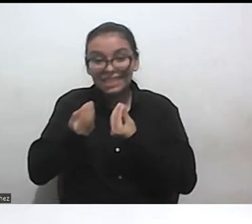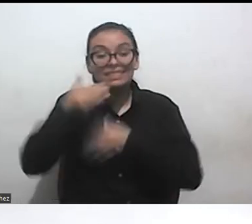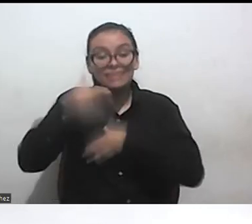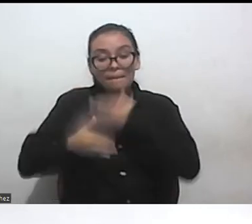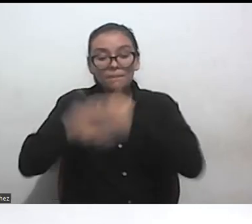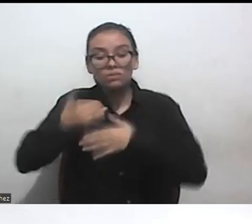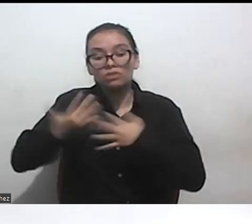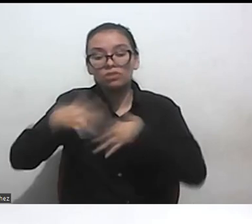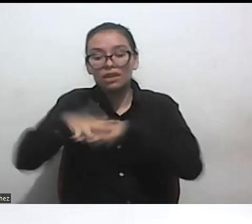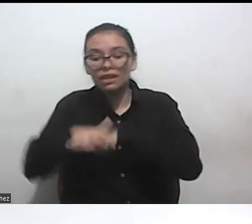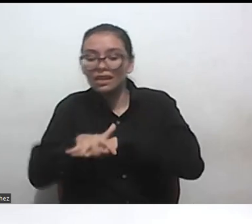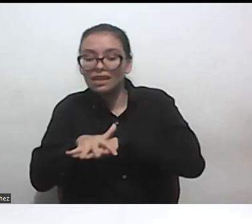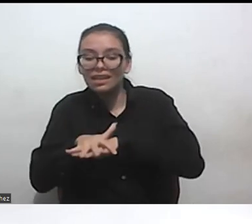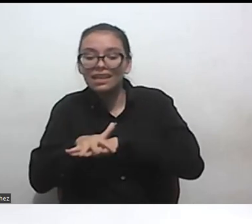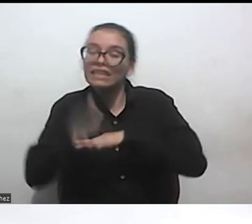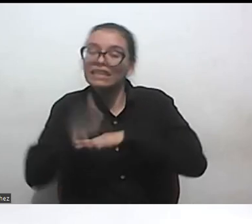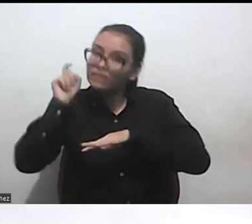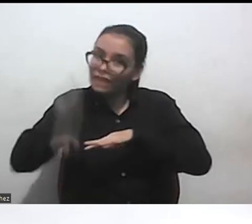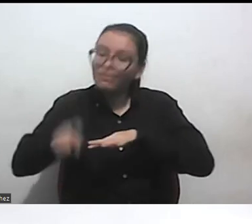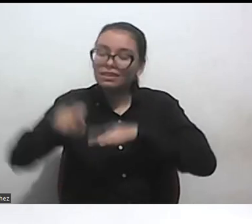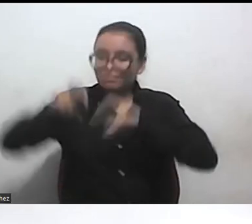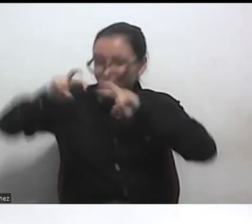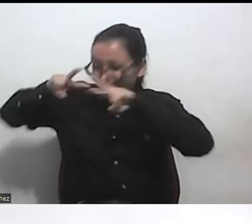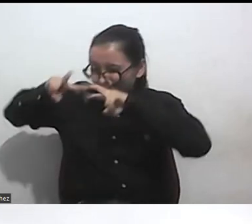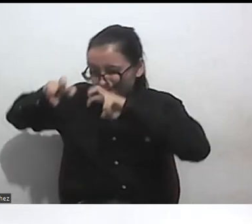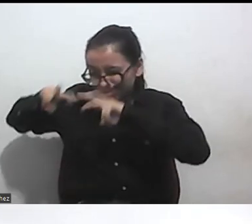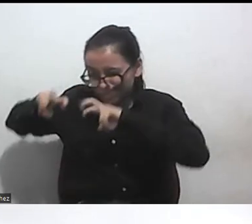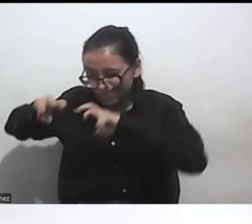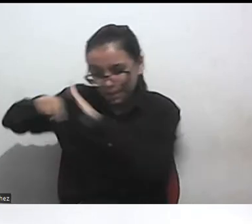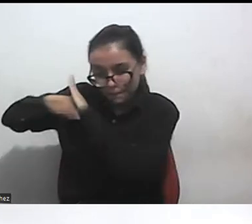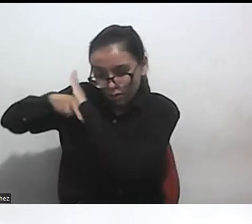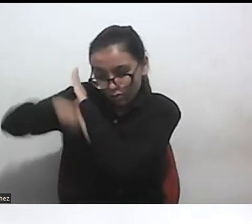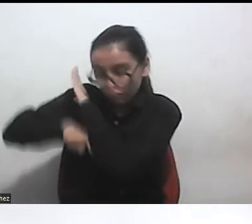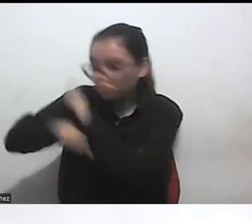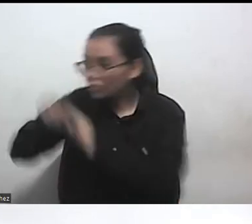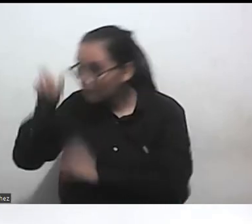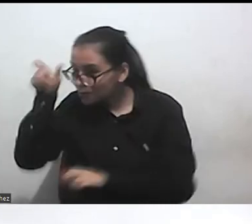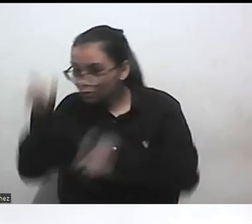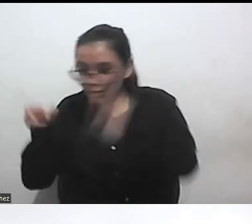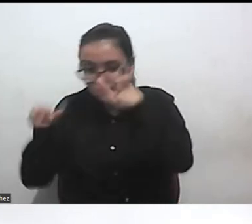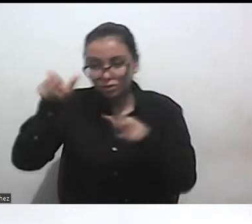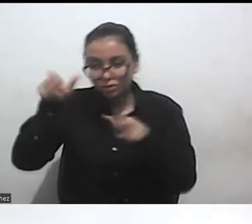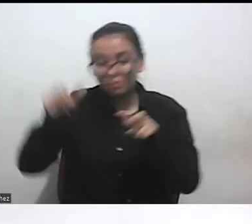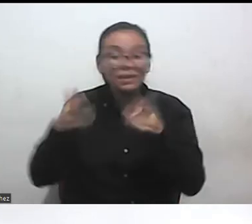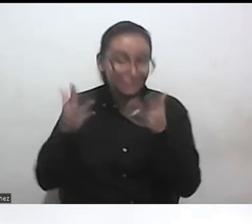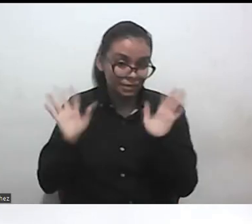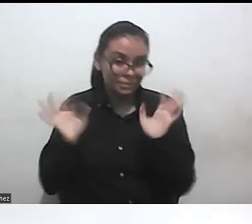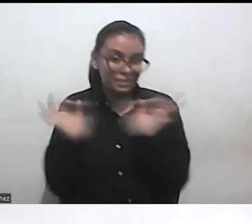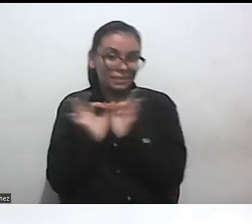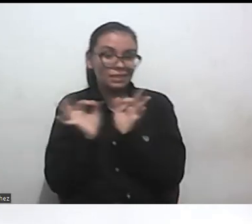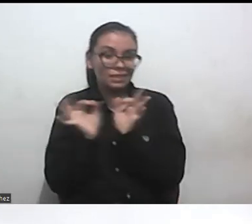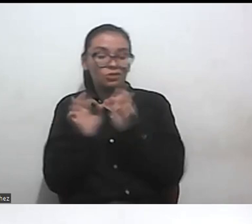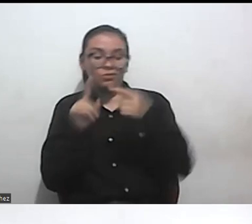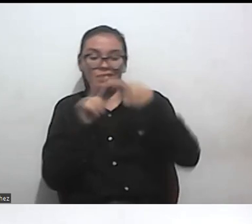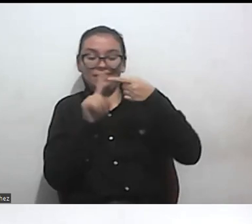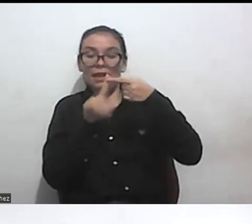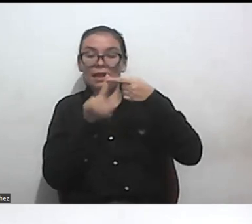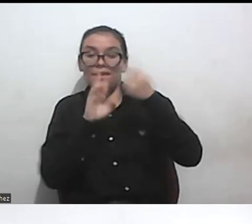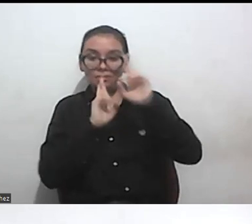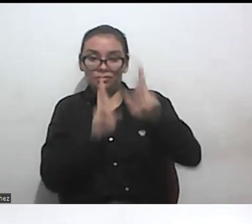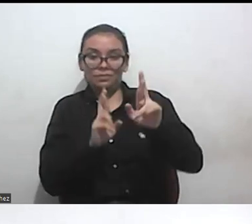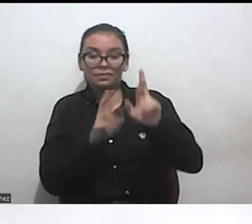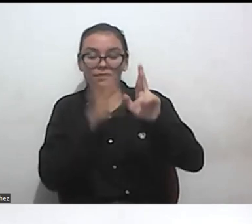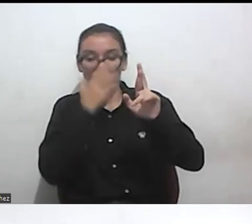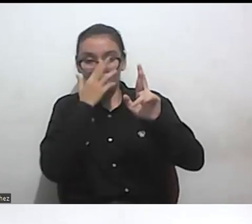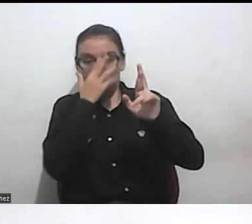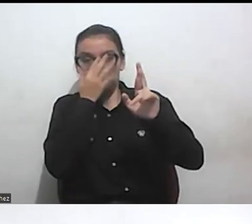desentrañar un poquito más este y nada más para este responder a la primera intervención este yo creo que